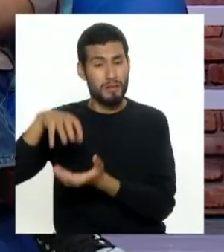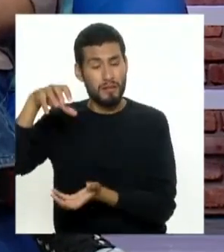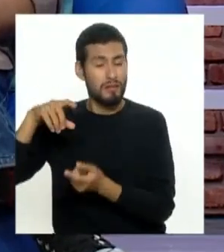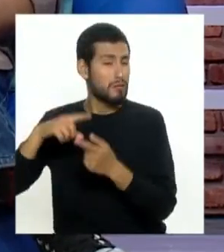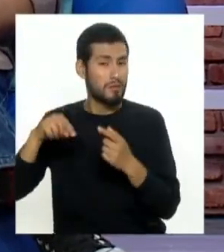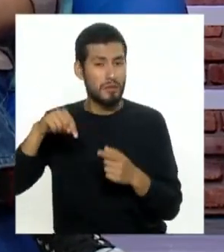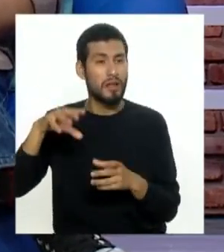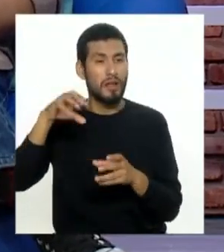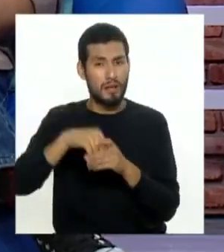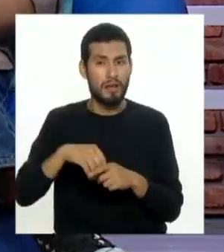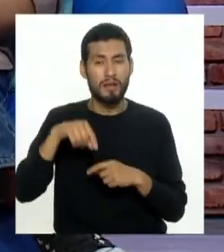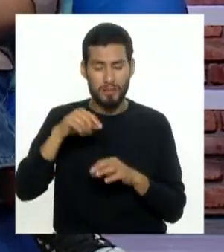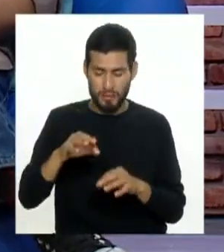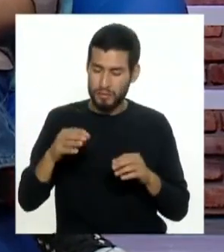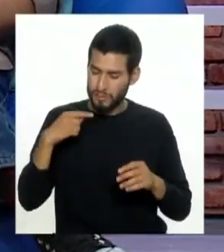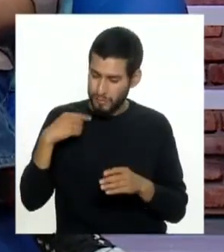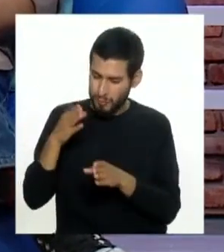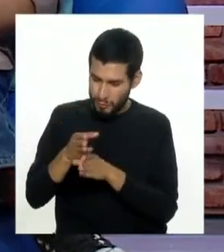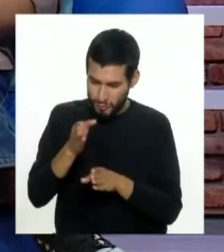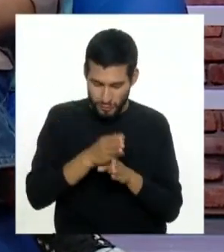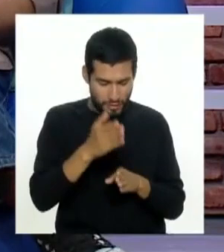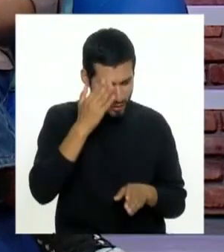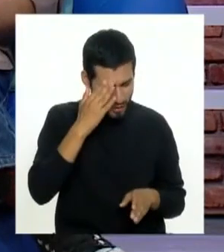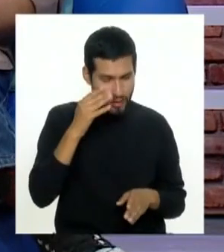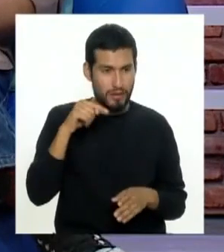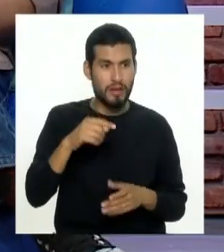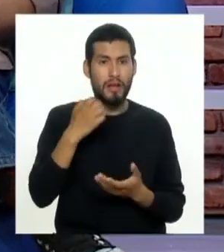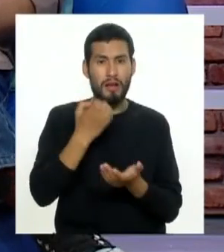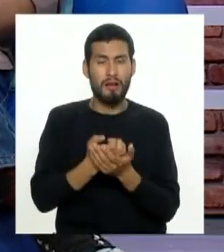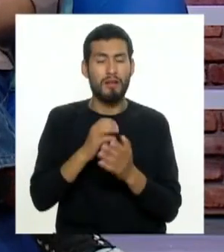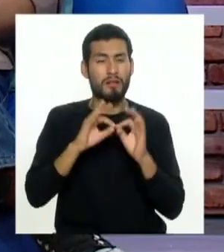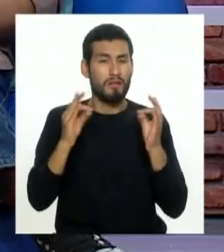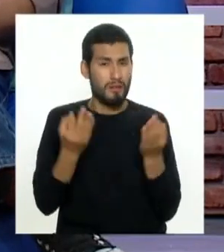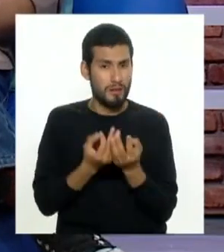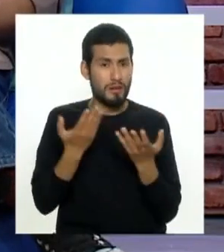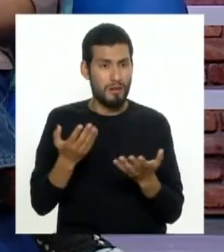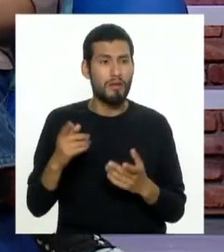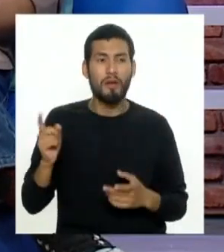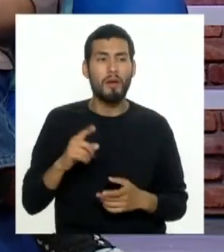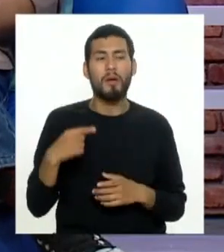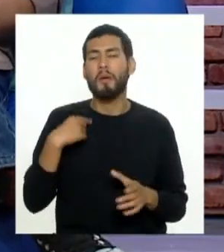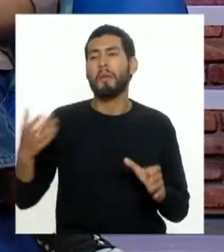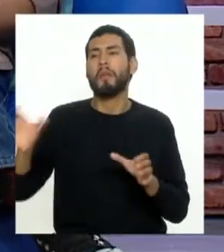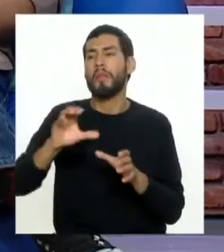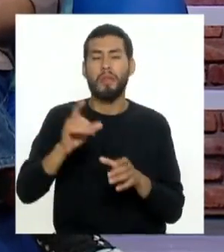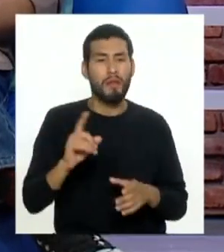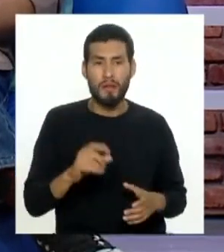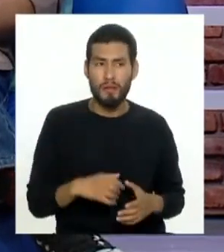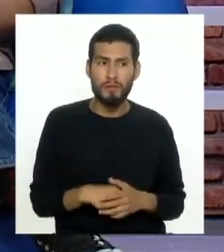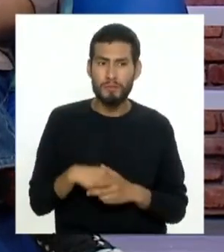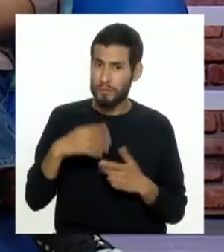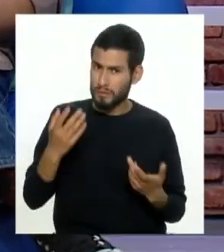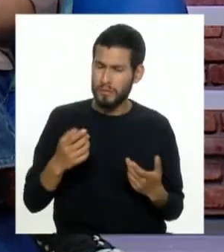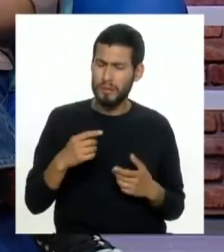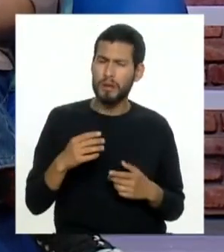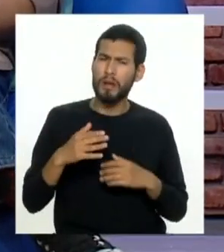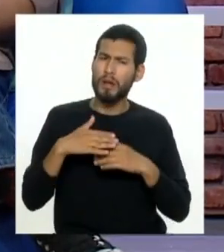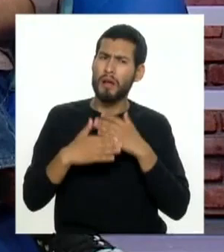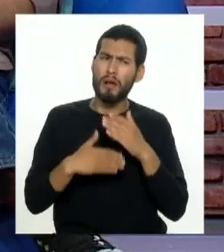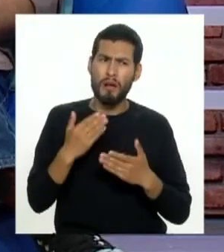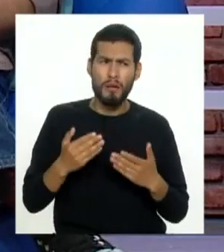o lo que sea te alcanza para tal cantidad de tazas o sea la economía de las familias es así no es que tú tomas la leche y entonces claro de pronto